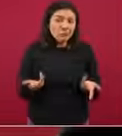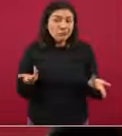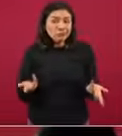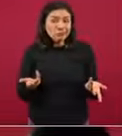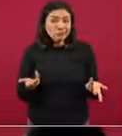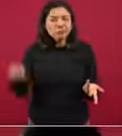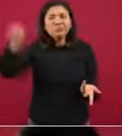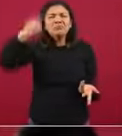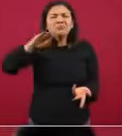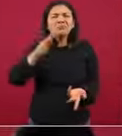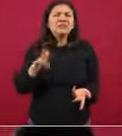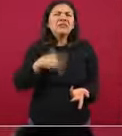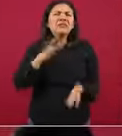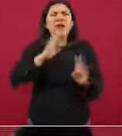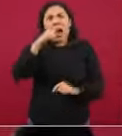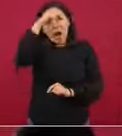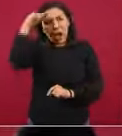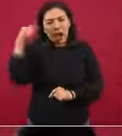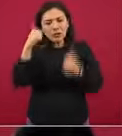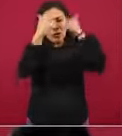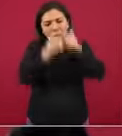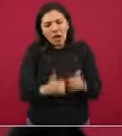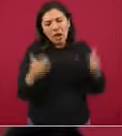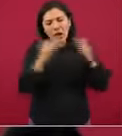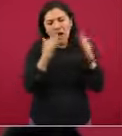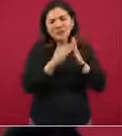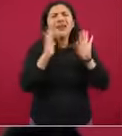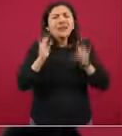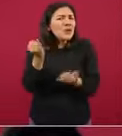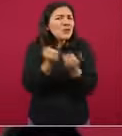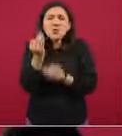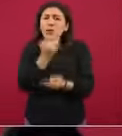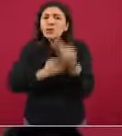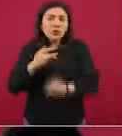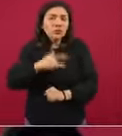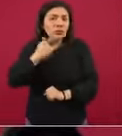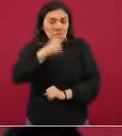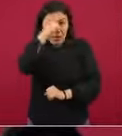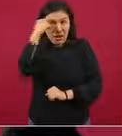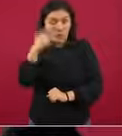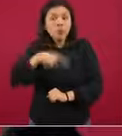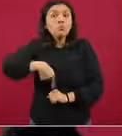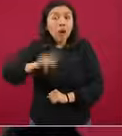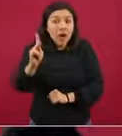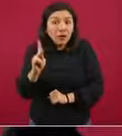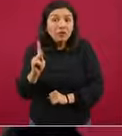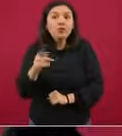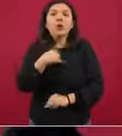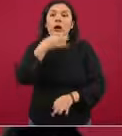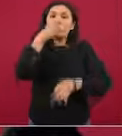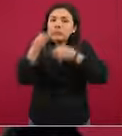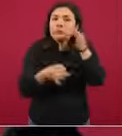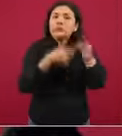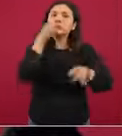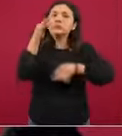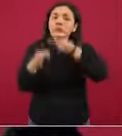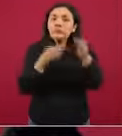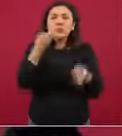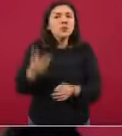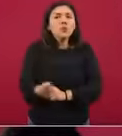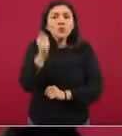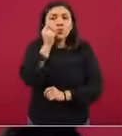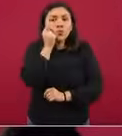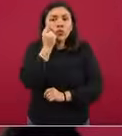Se juntan, están hartos, todo el mundo estamos hartos, pero a pesar del llamado, a pesar de todo,